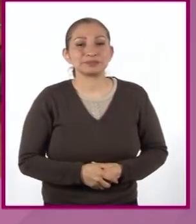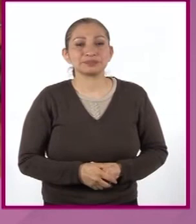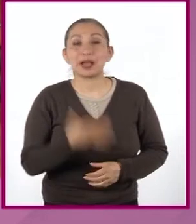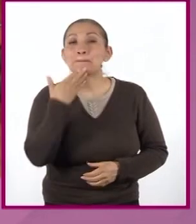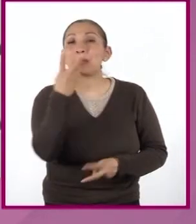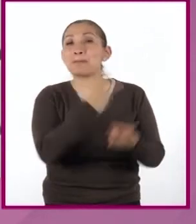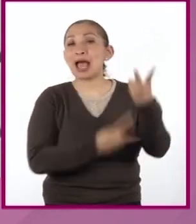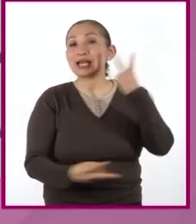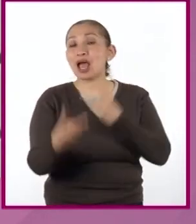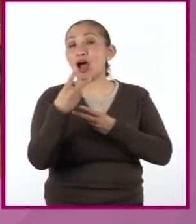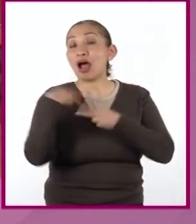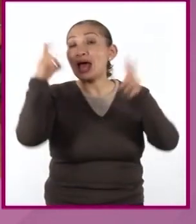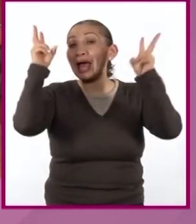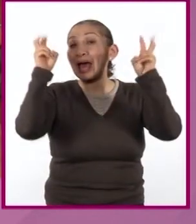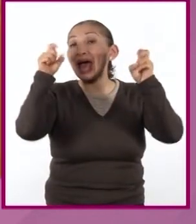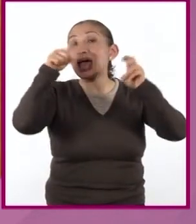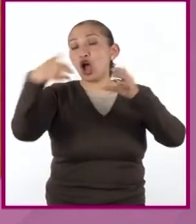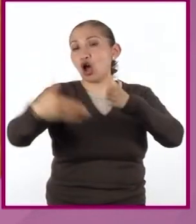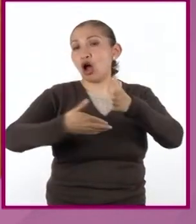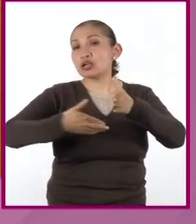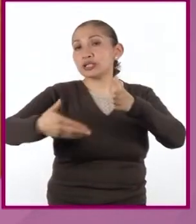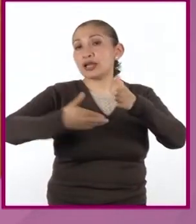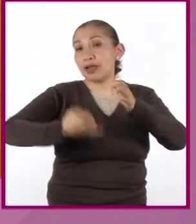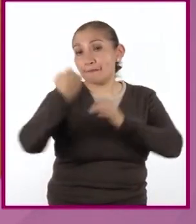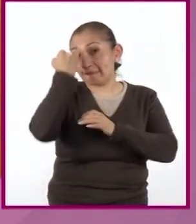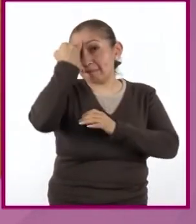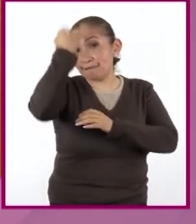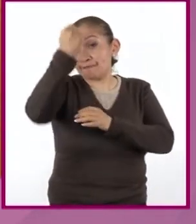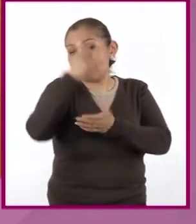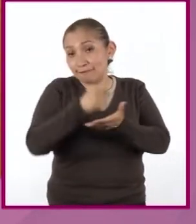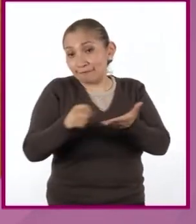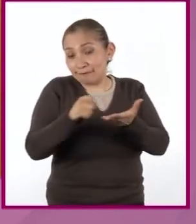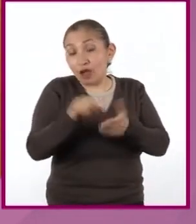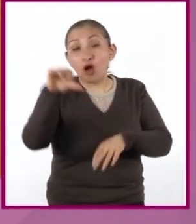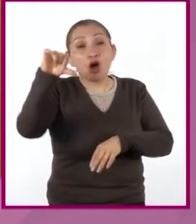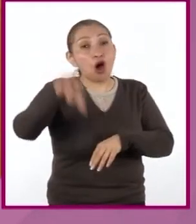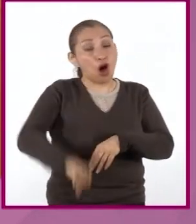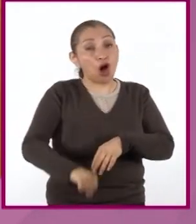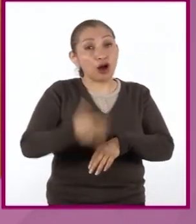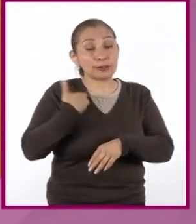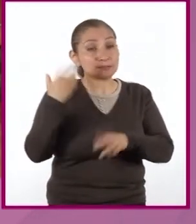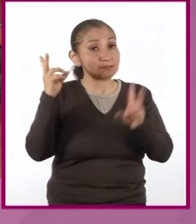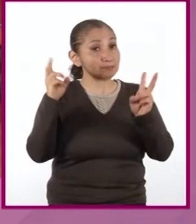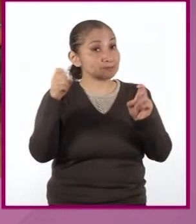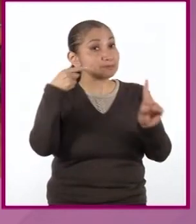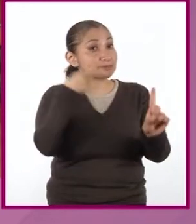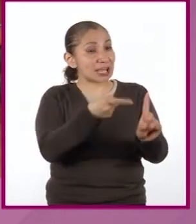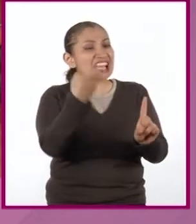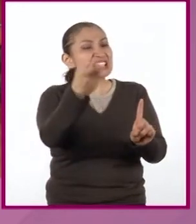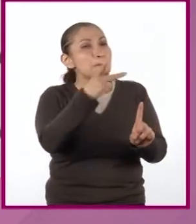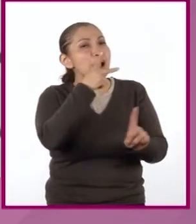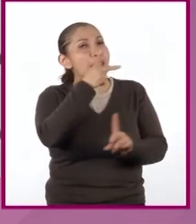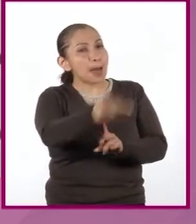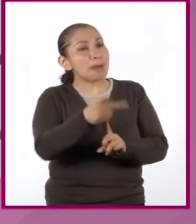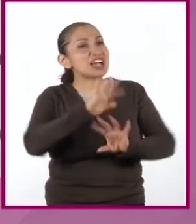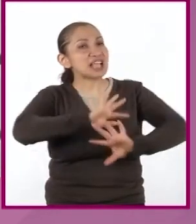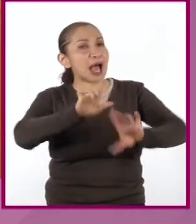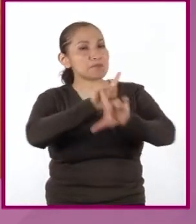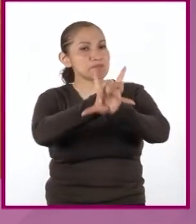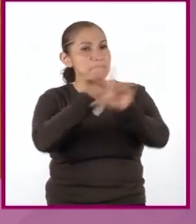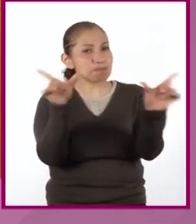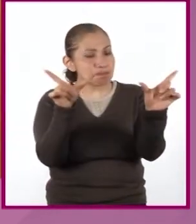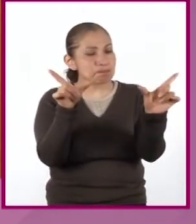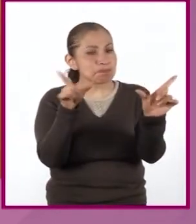Bienvenidos a su programa Cocina de Autón. Hoy, en el segmento Esta Palabra Ya Se Coció,